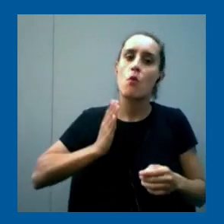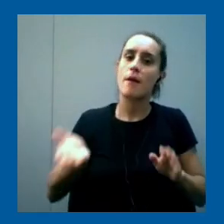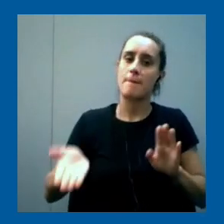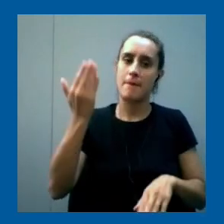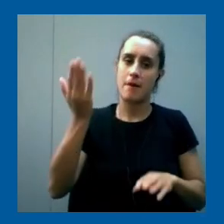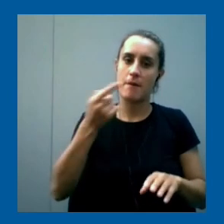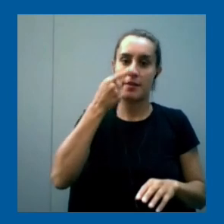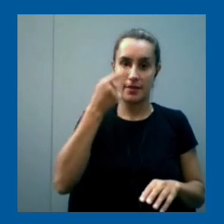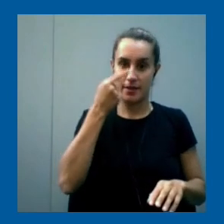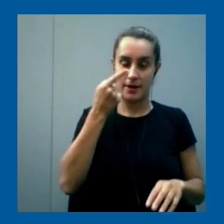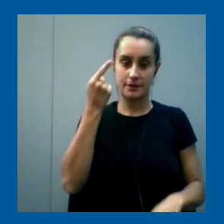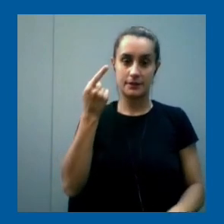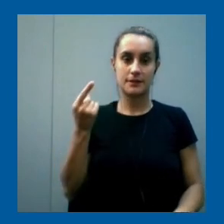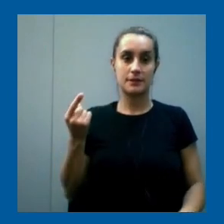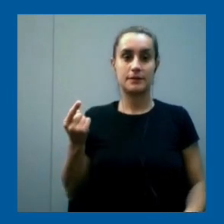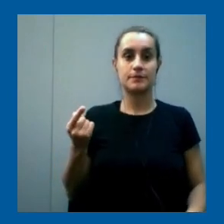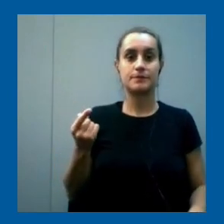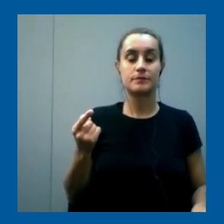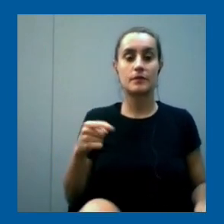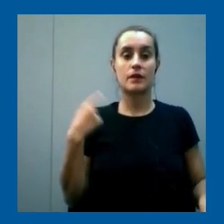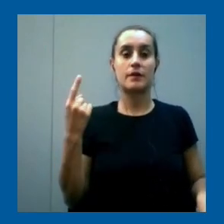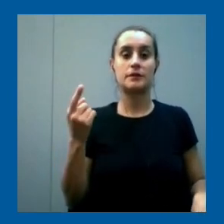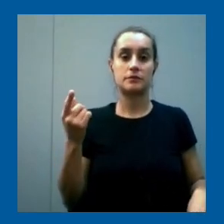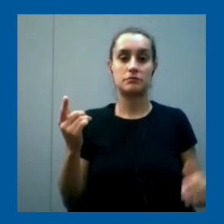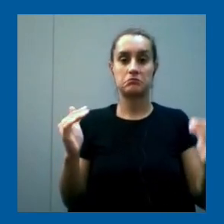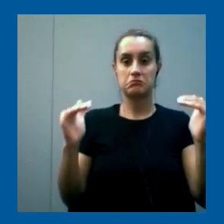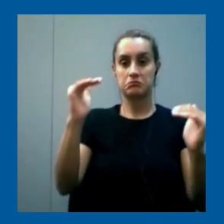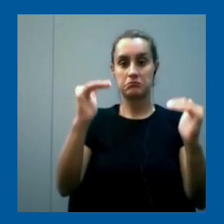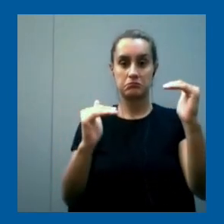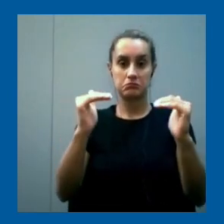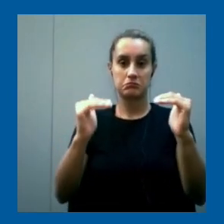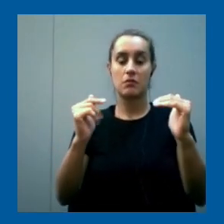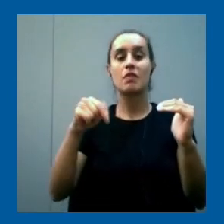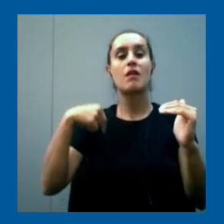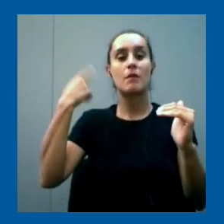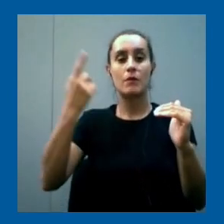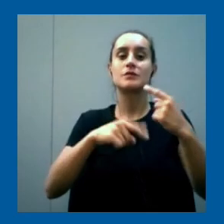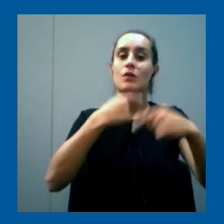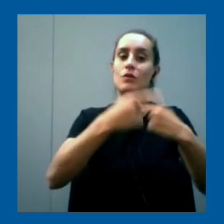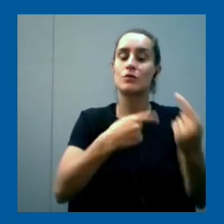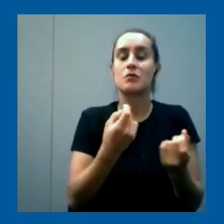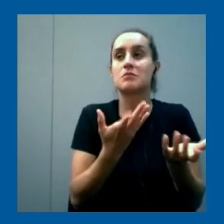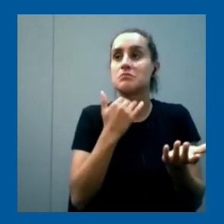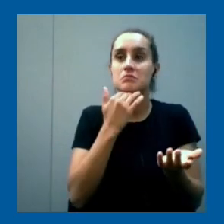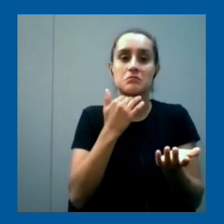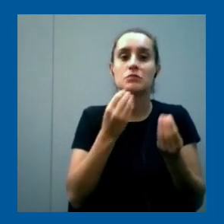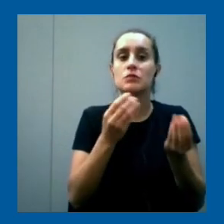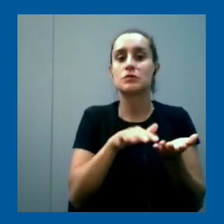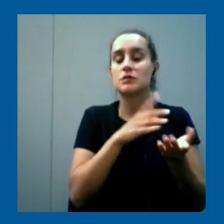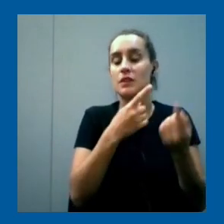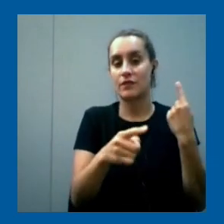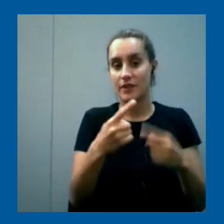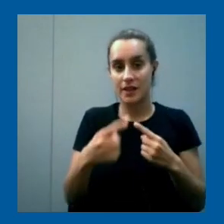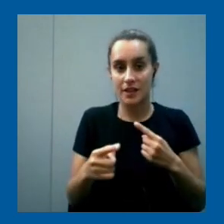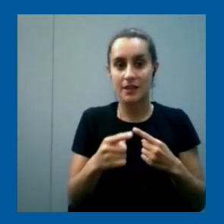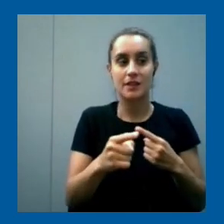una paridad de interesados, pero después, por diversas razones, siempre van